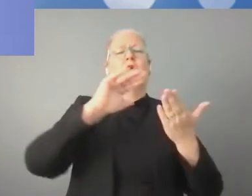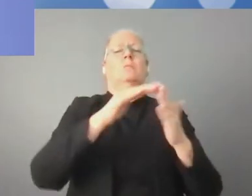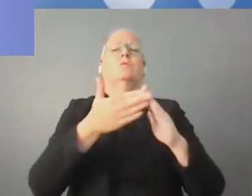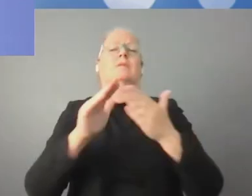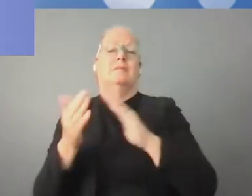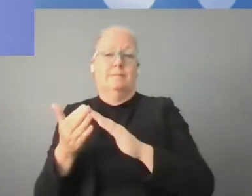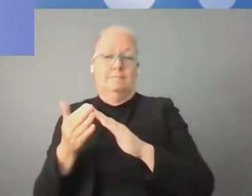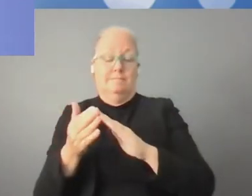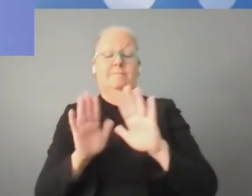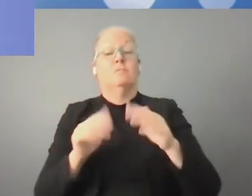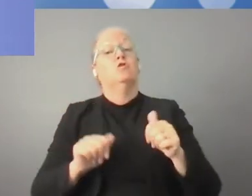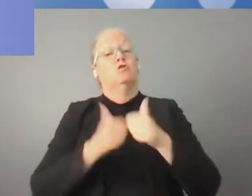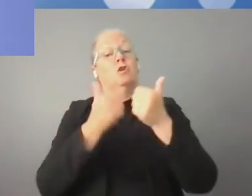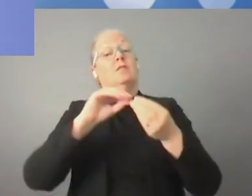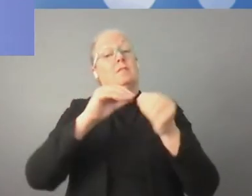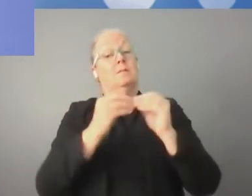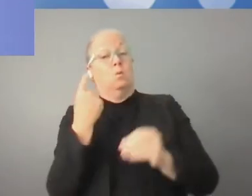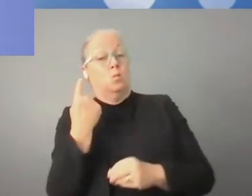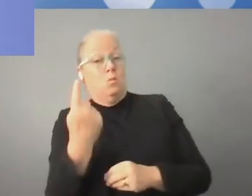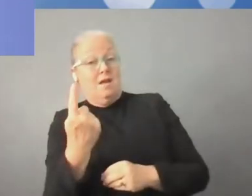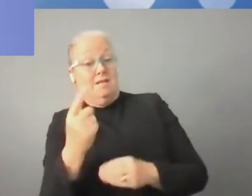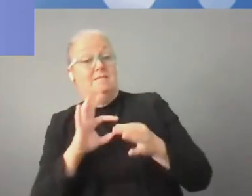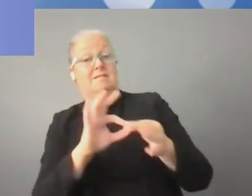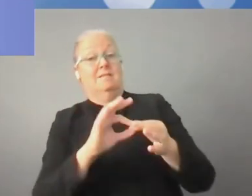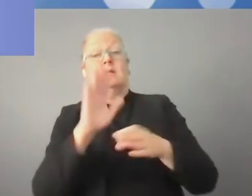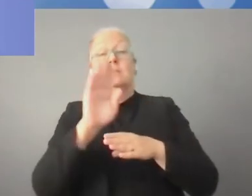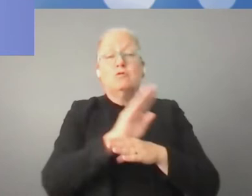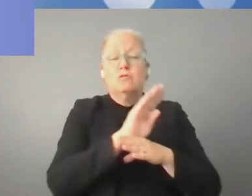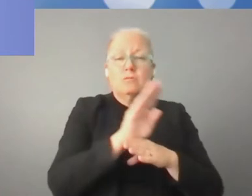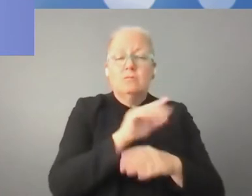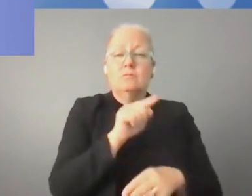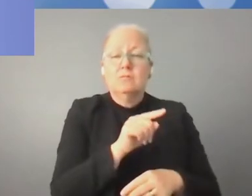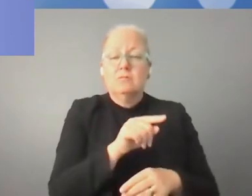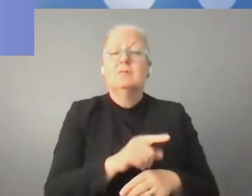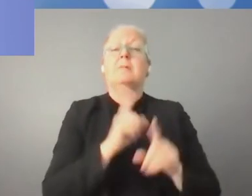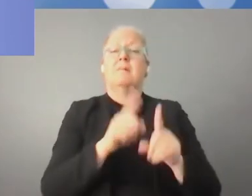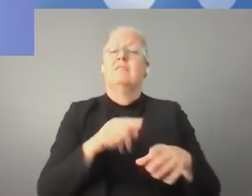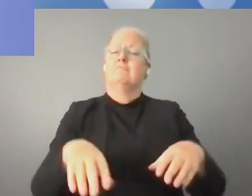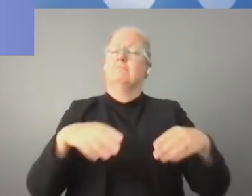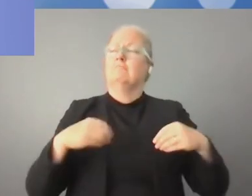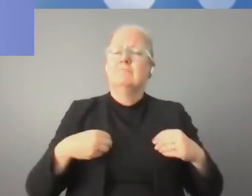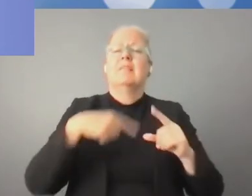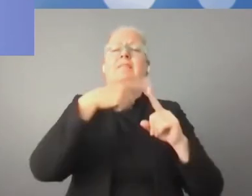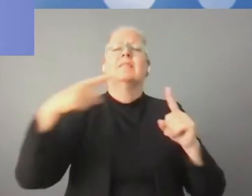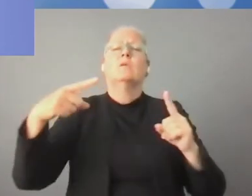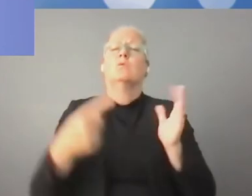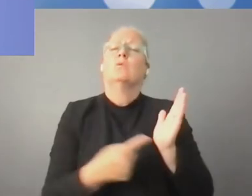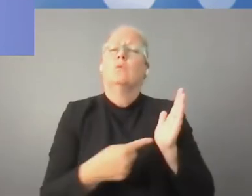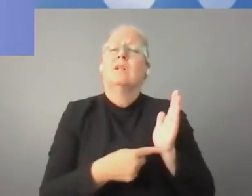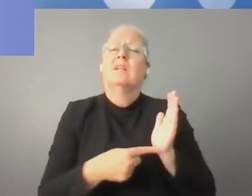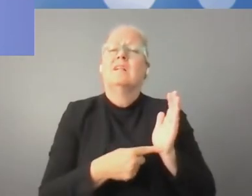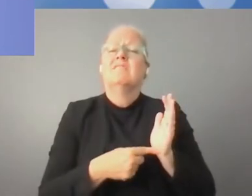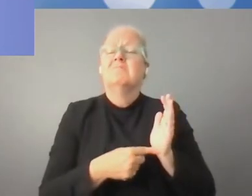se desarrolla en el vacío. Se trata de empresas que actúan en cierto